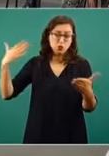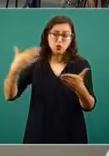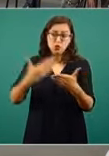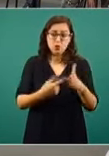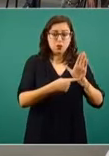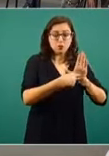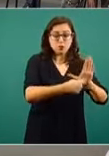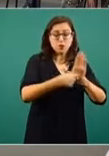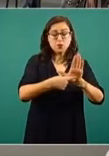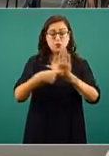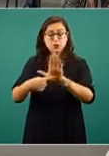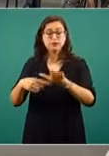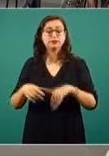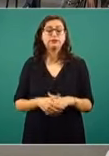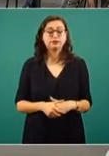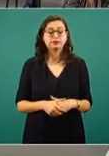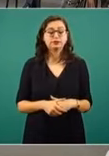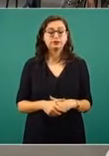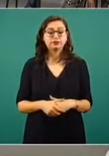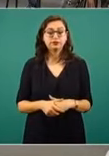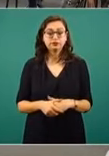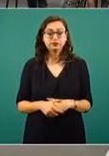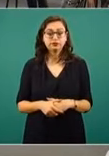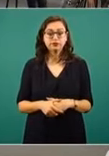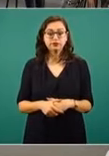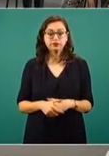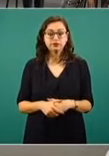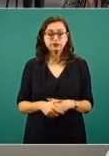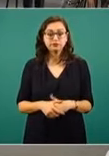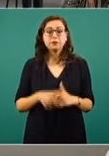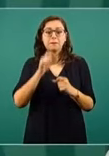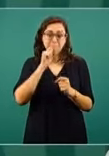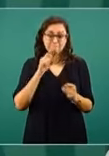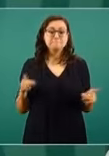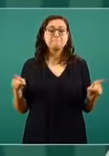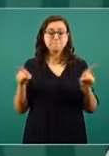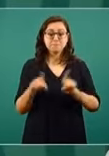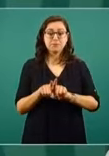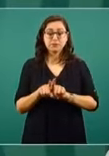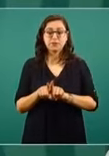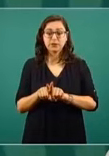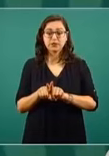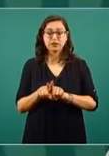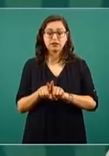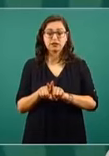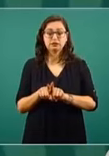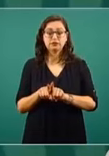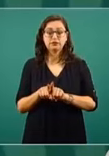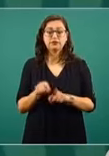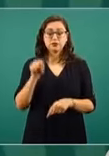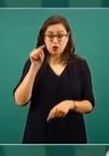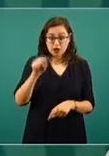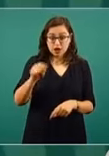También dentro de esta ceremonia se realizará la condecoración a siete